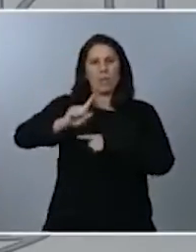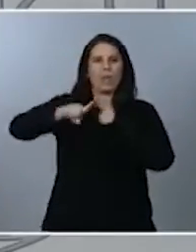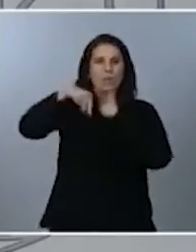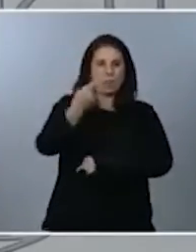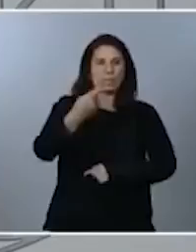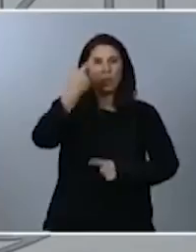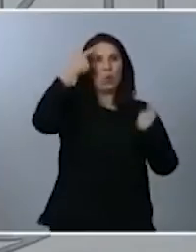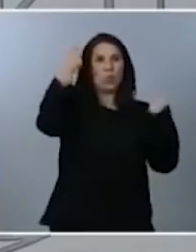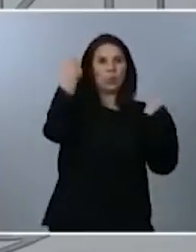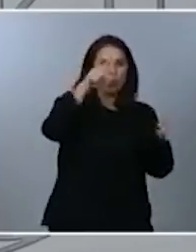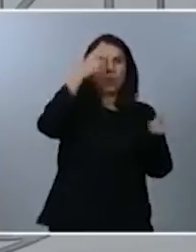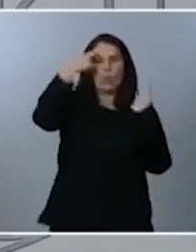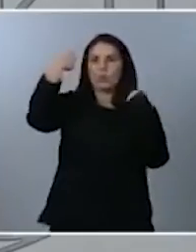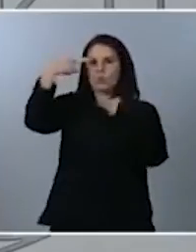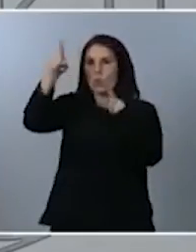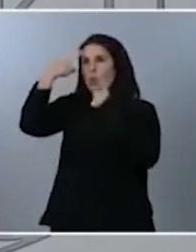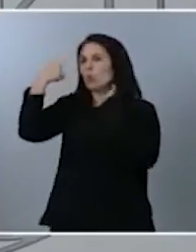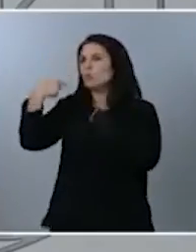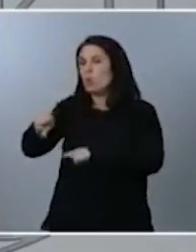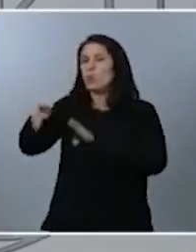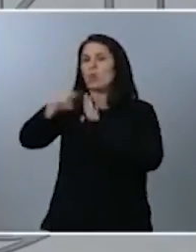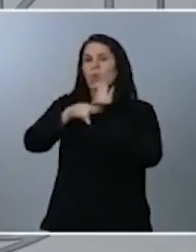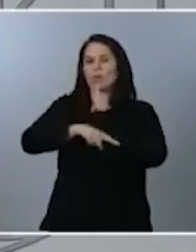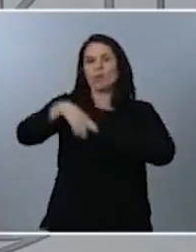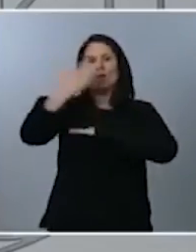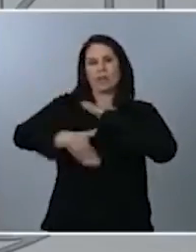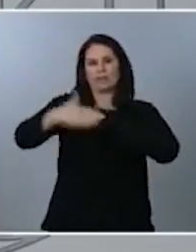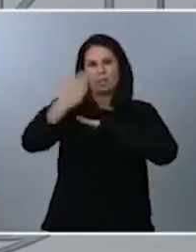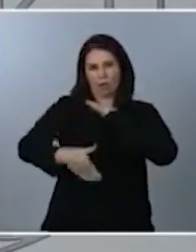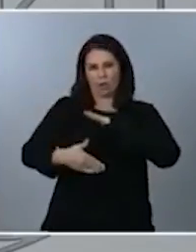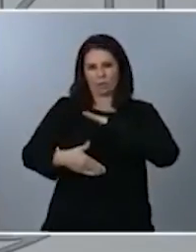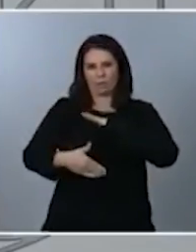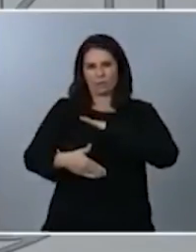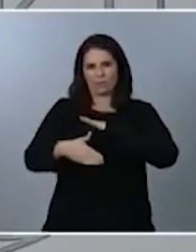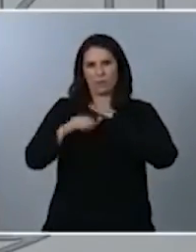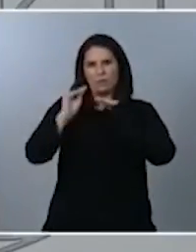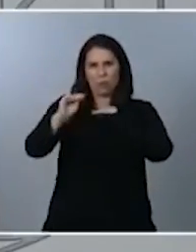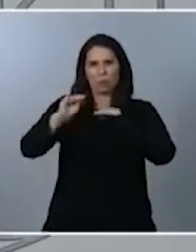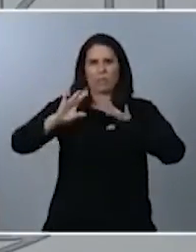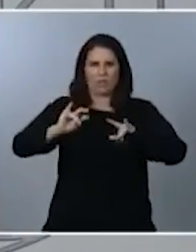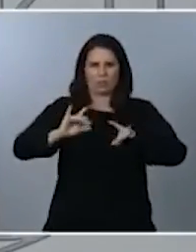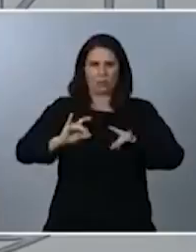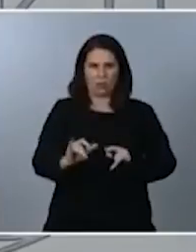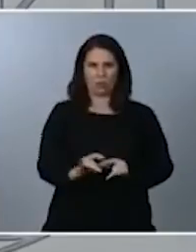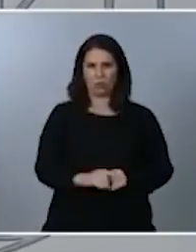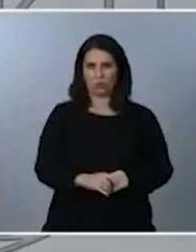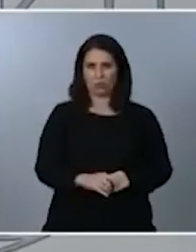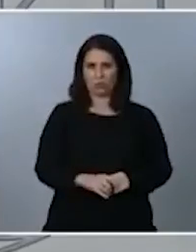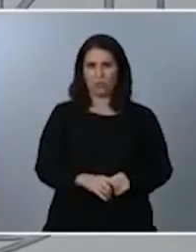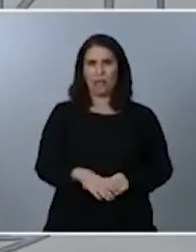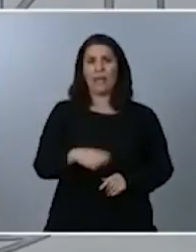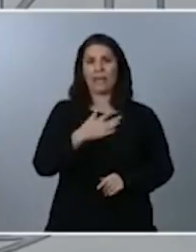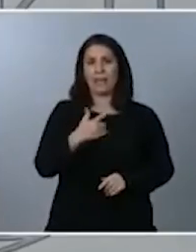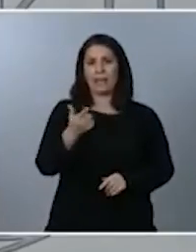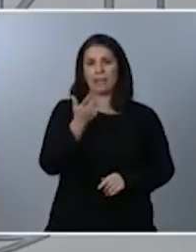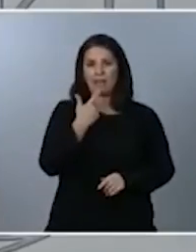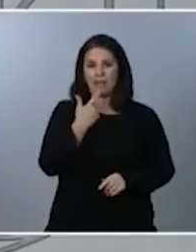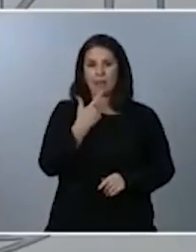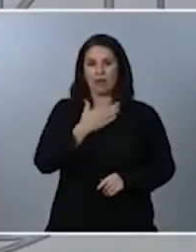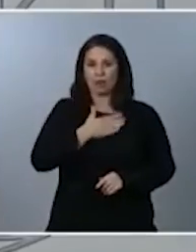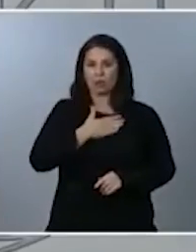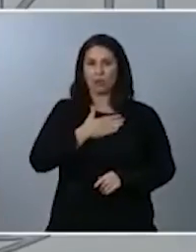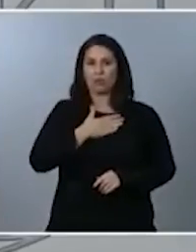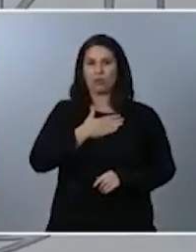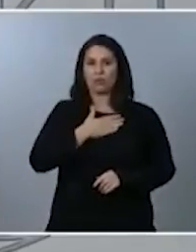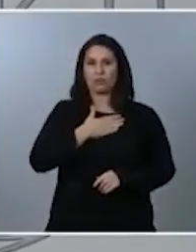corresponden a la situación sanitaria a la situación pandémica por tanto damos respuesta en este estado compuesto poniendo a disposición de